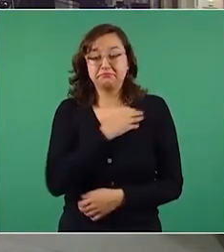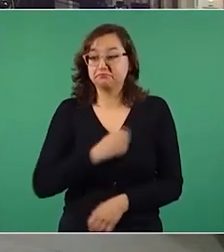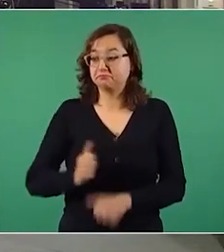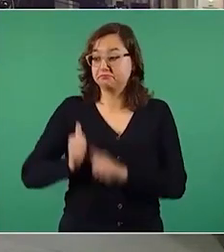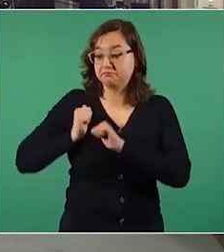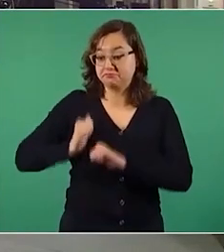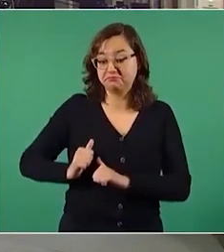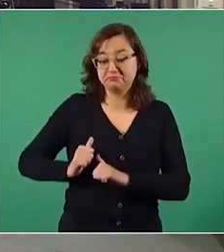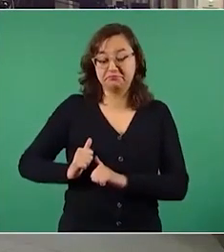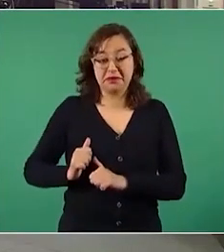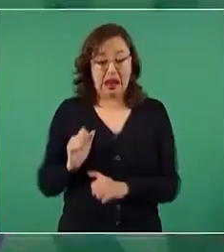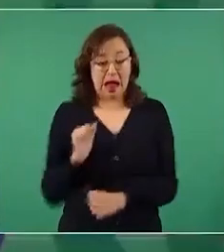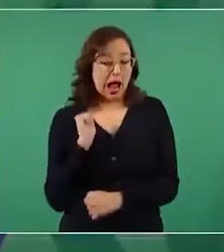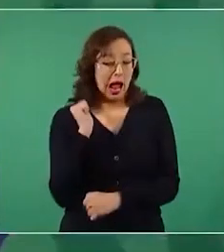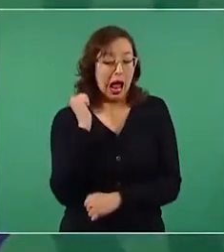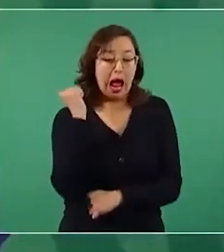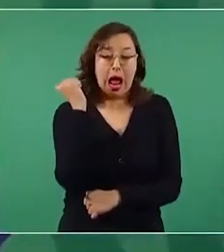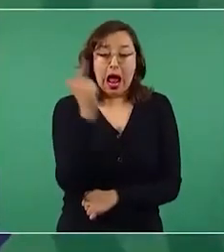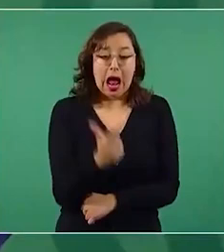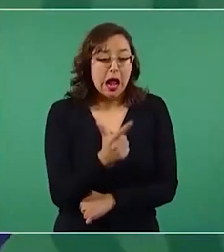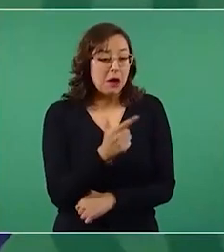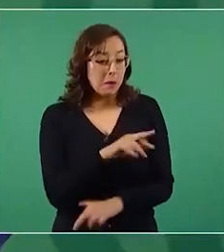de contestar de